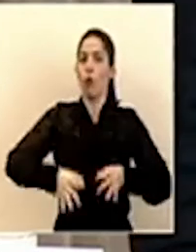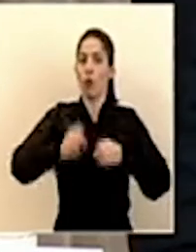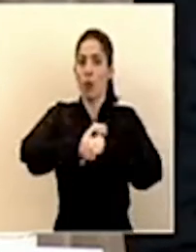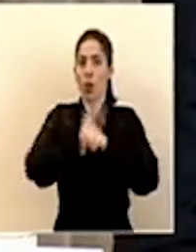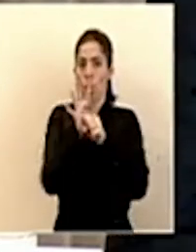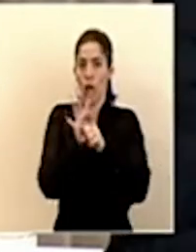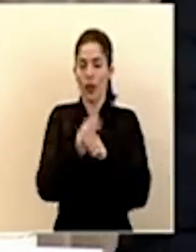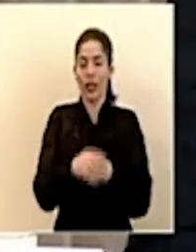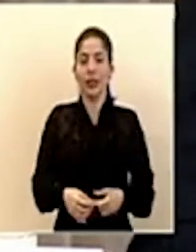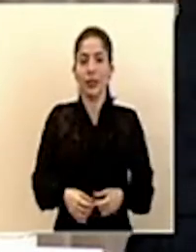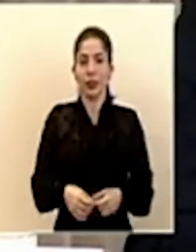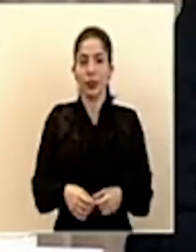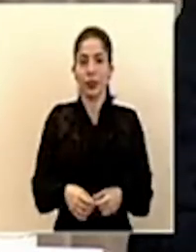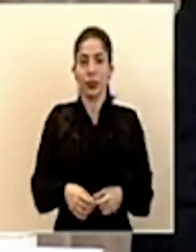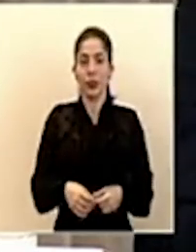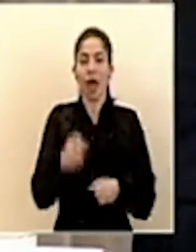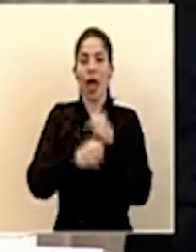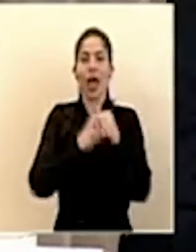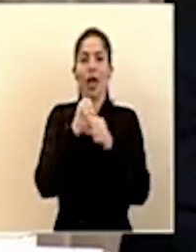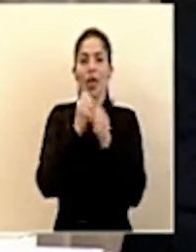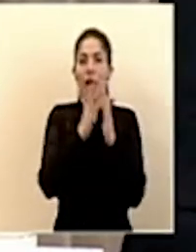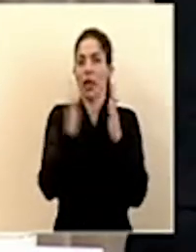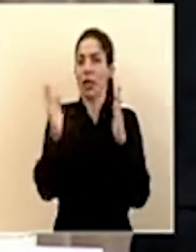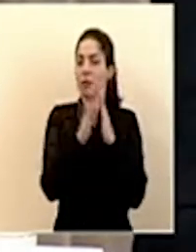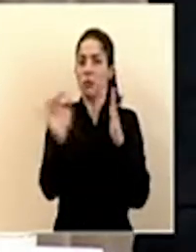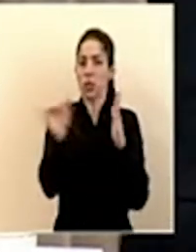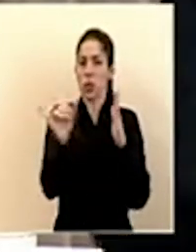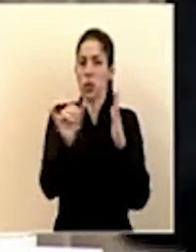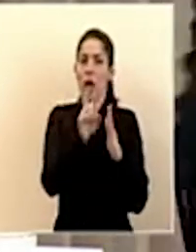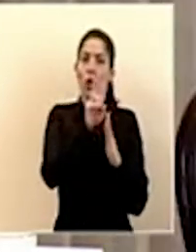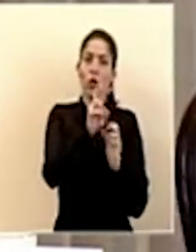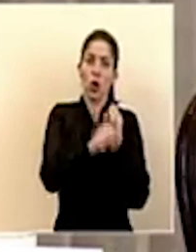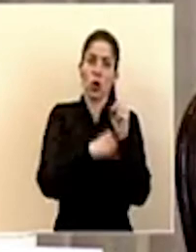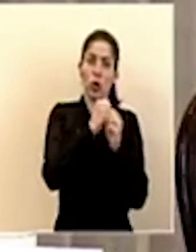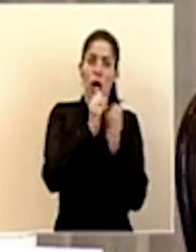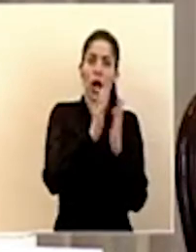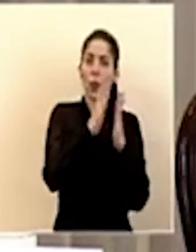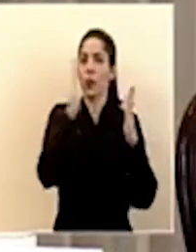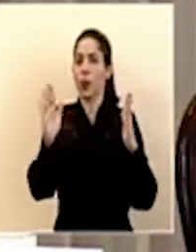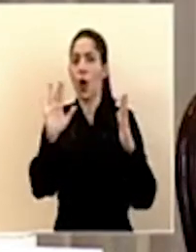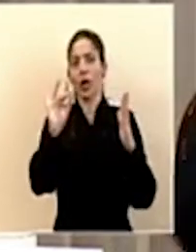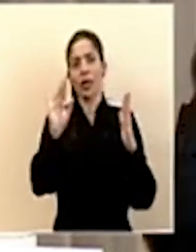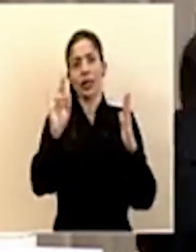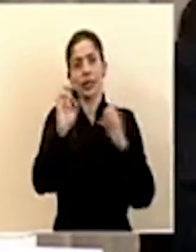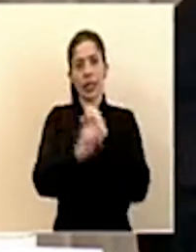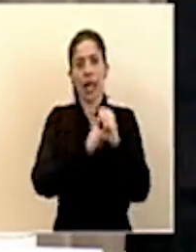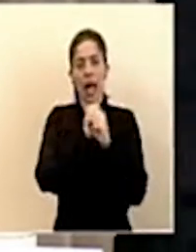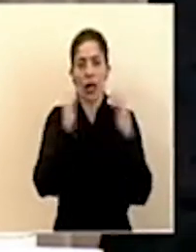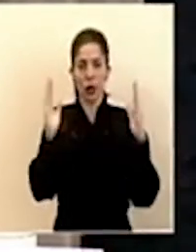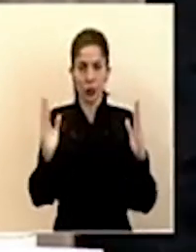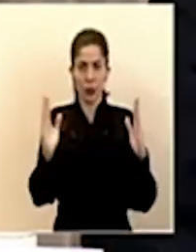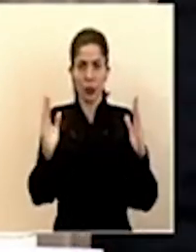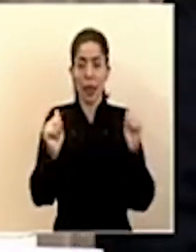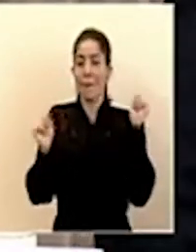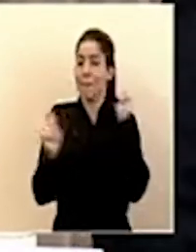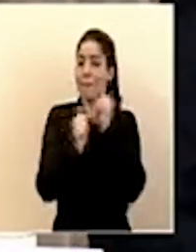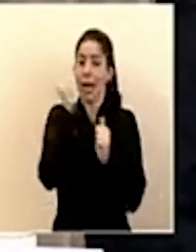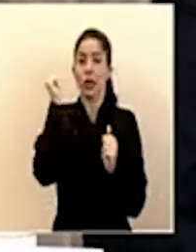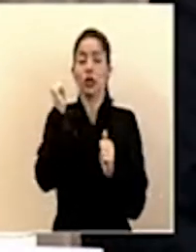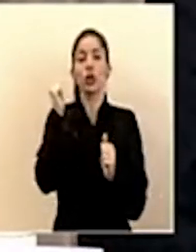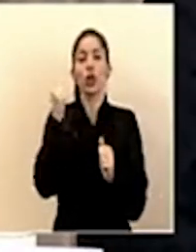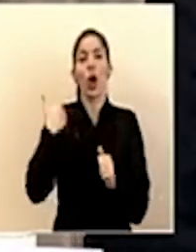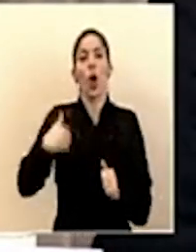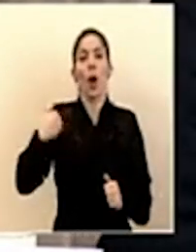-19 el rango de edad se mantiene vamos desde 2 hasta los 87 años mayoritariamente ha